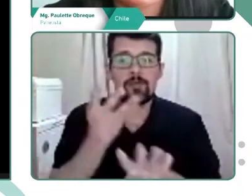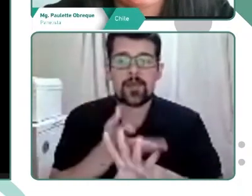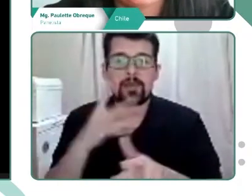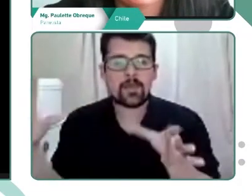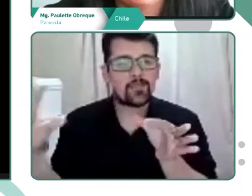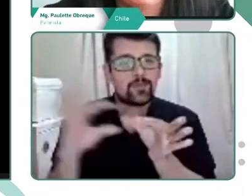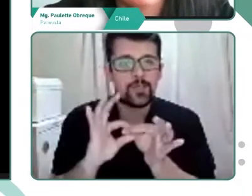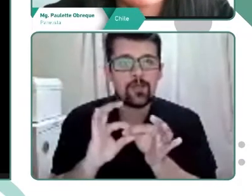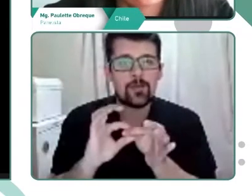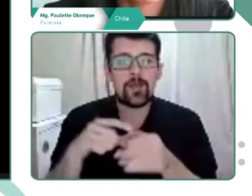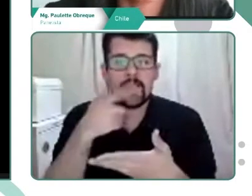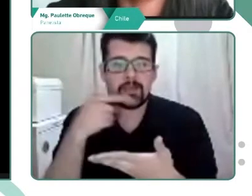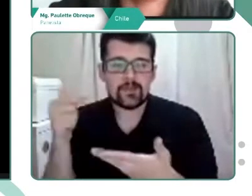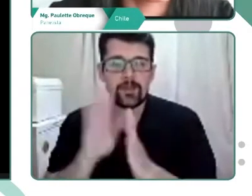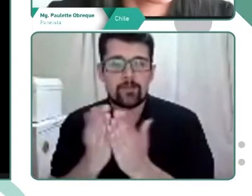literatura.